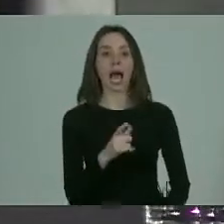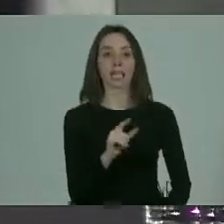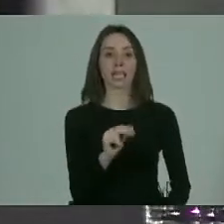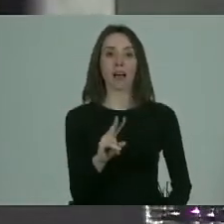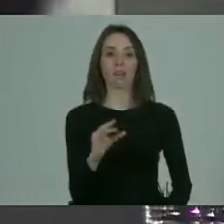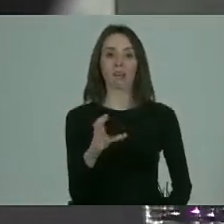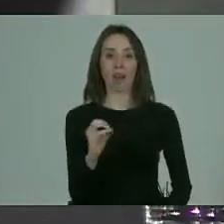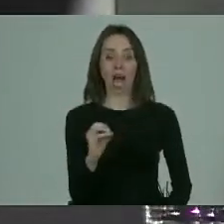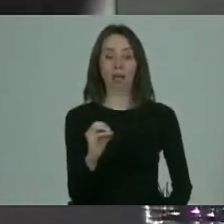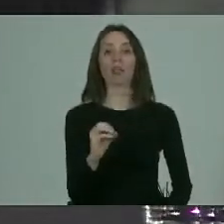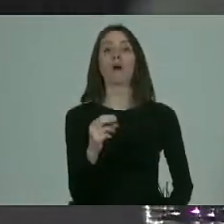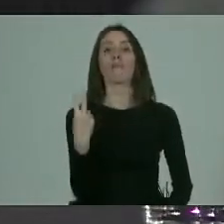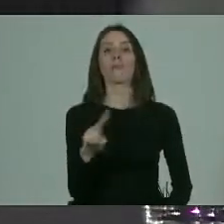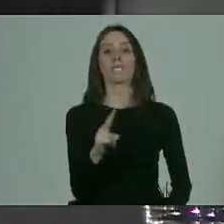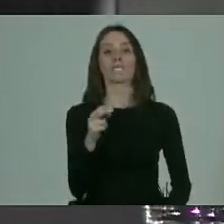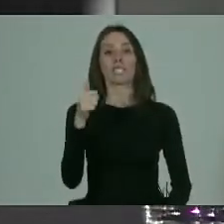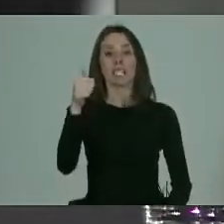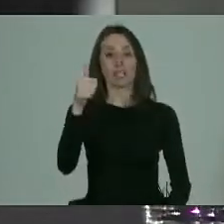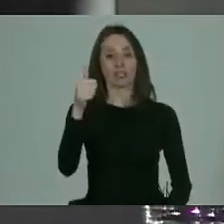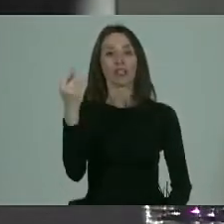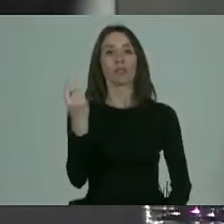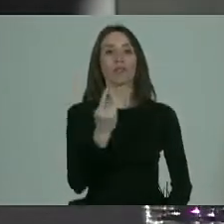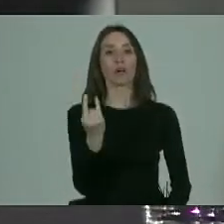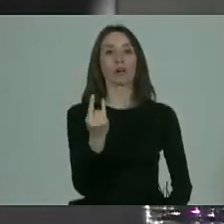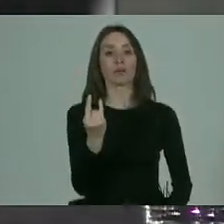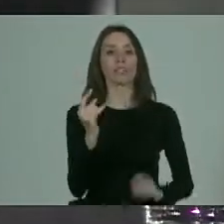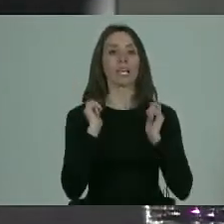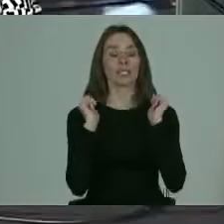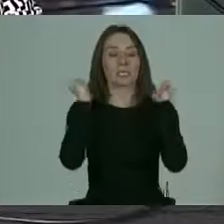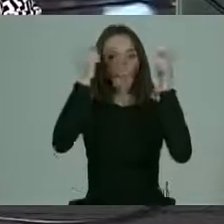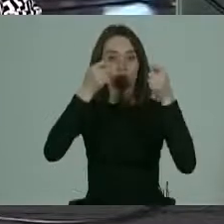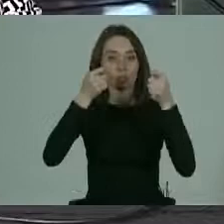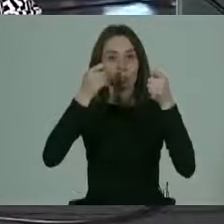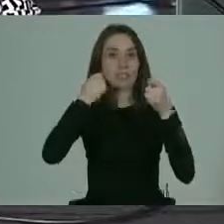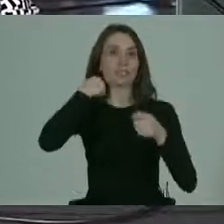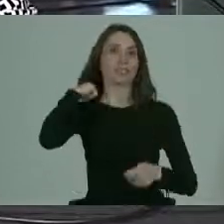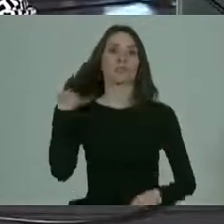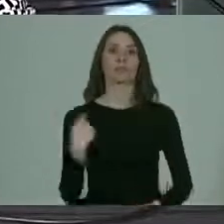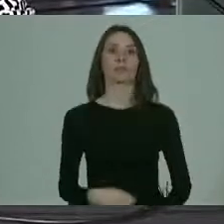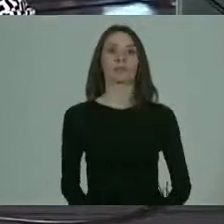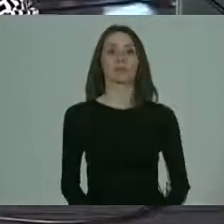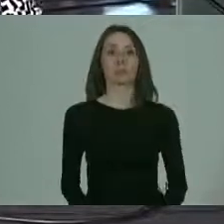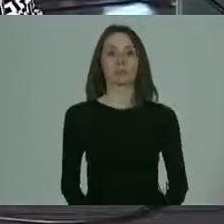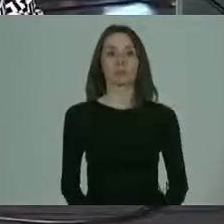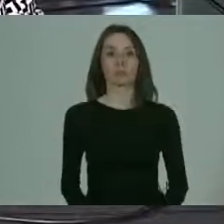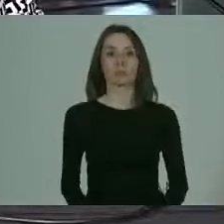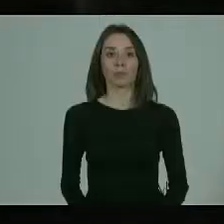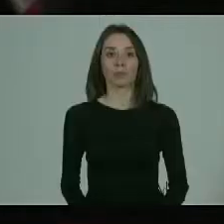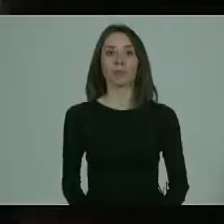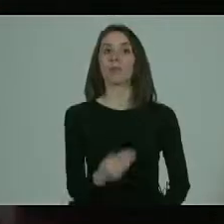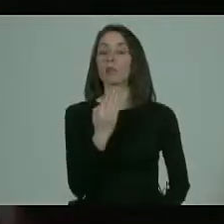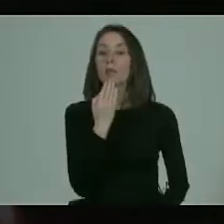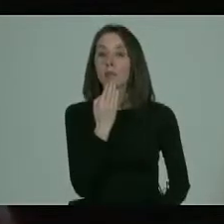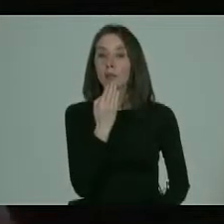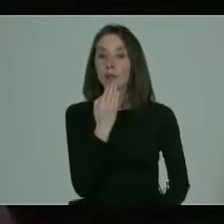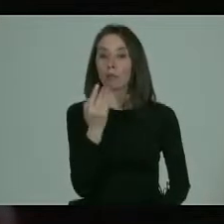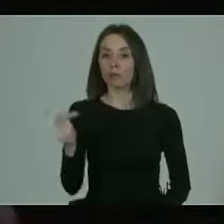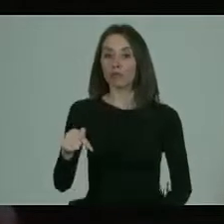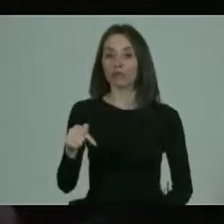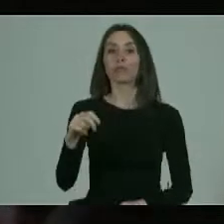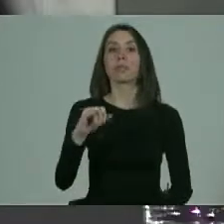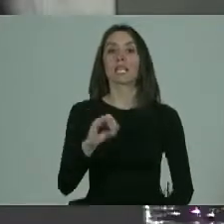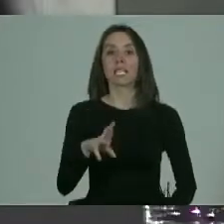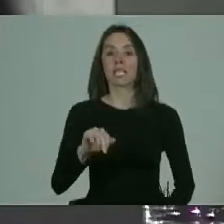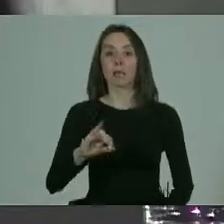Vivanco Martínez, Vice-Rectora Académica de la Universidad Santos Tomás, Santos Tomás. Y también nos acompaña